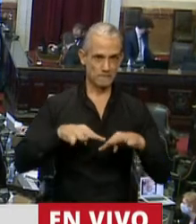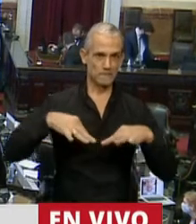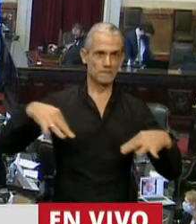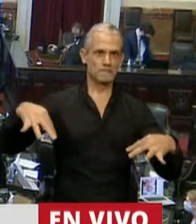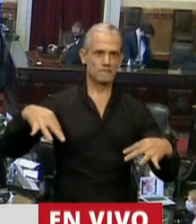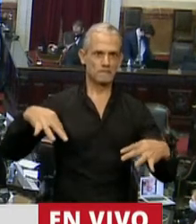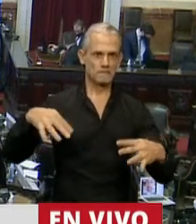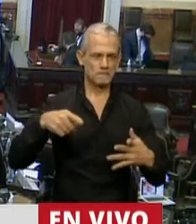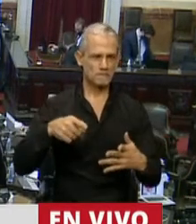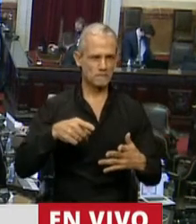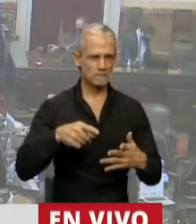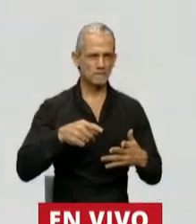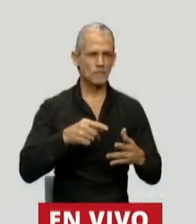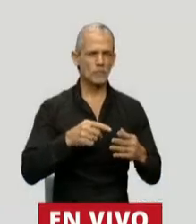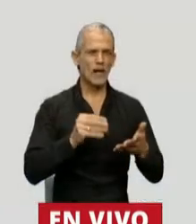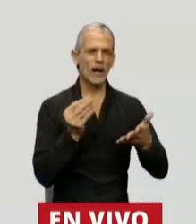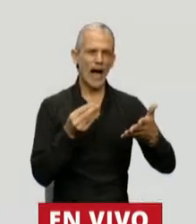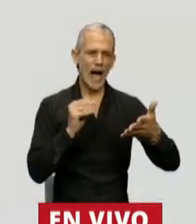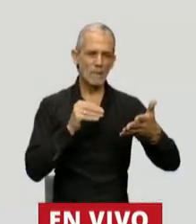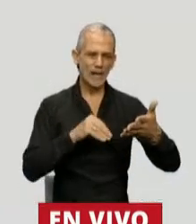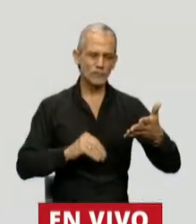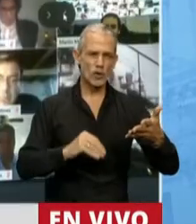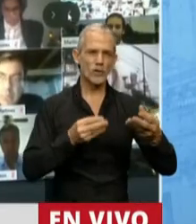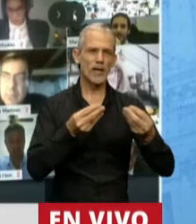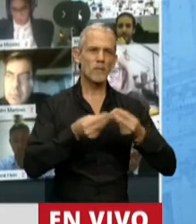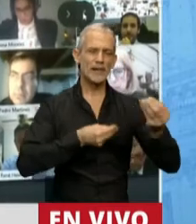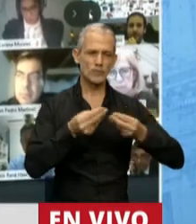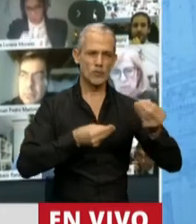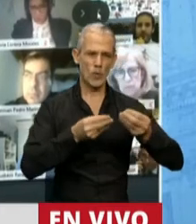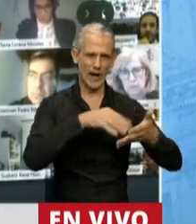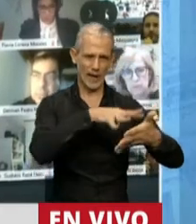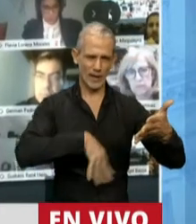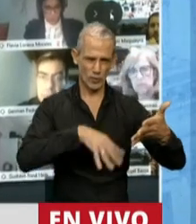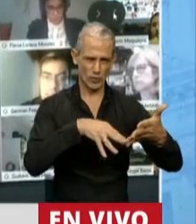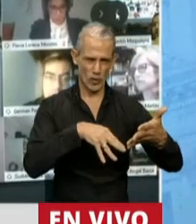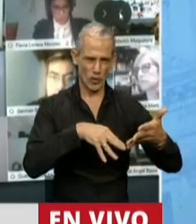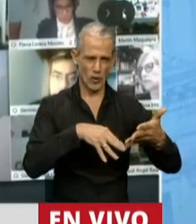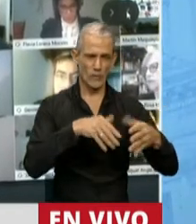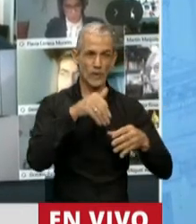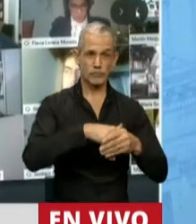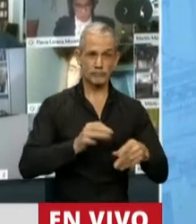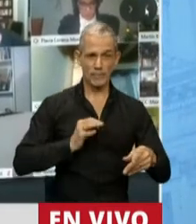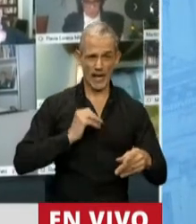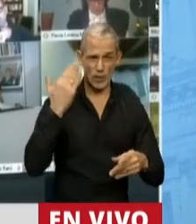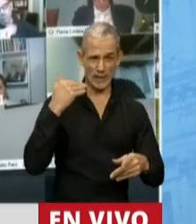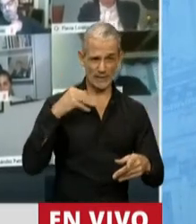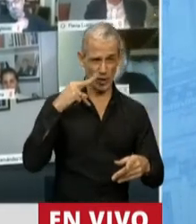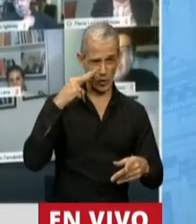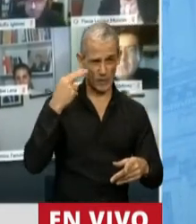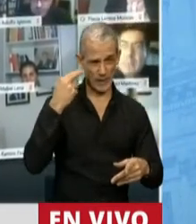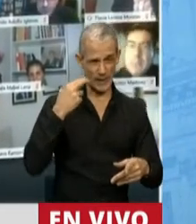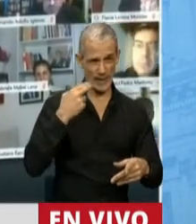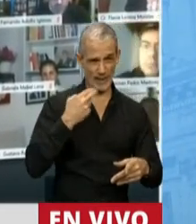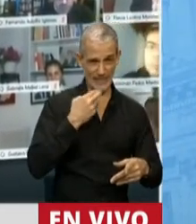ampliación del presupuesto votado el año pasado. Nosotros